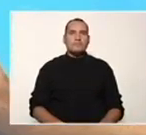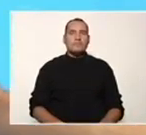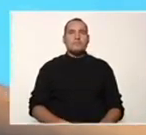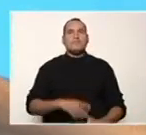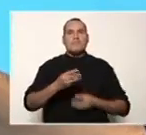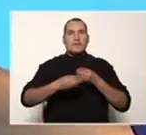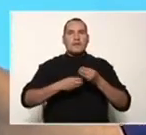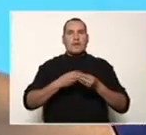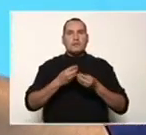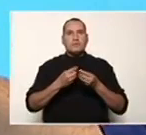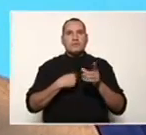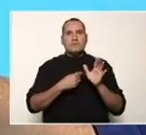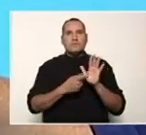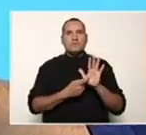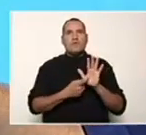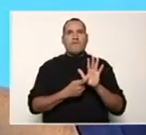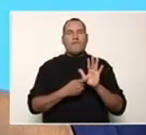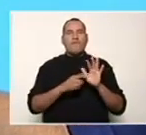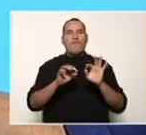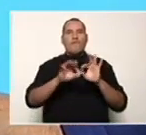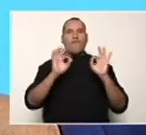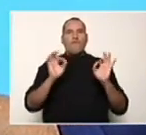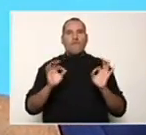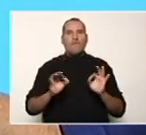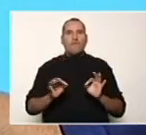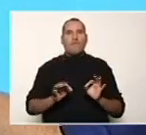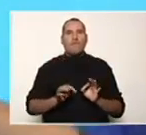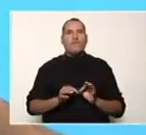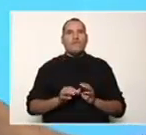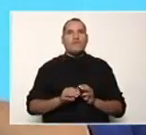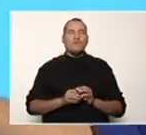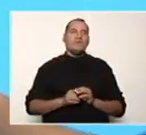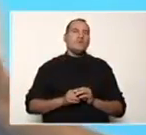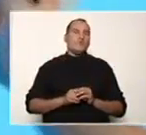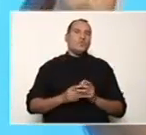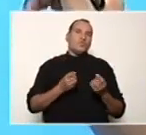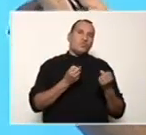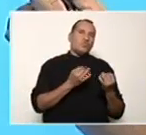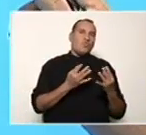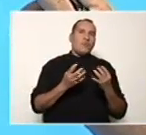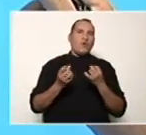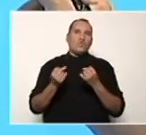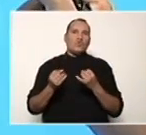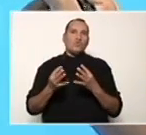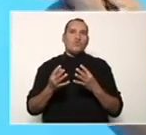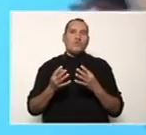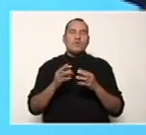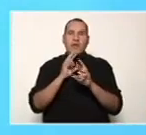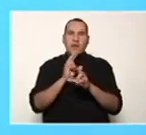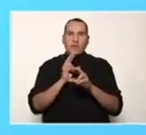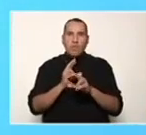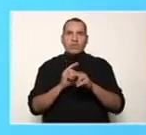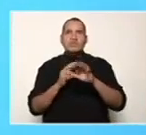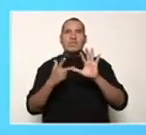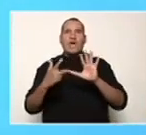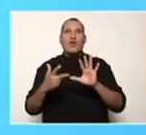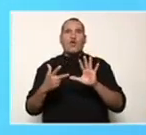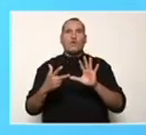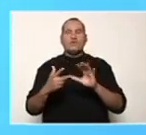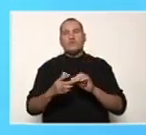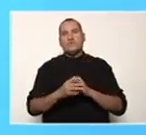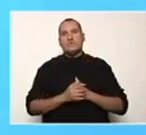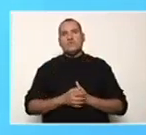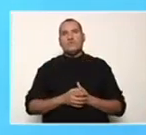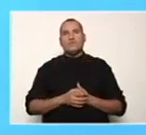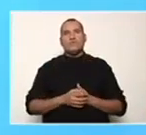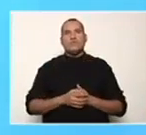Haciéndolo por este método, tenemos que buscar los dos números que multiplicados den 8. Ahí empezamos